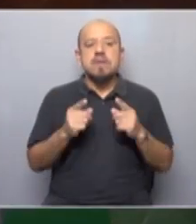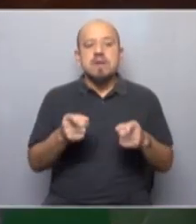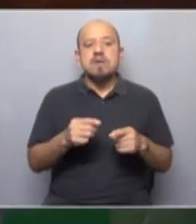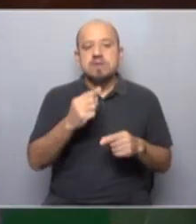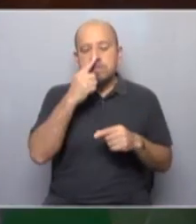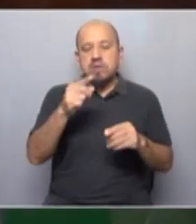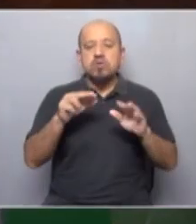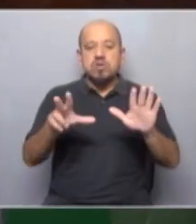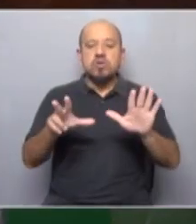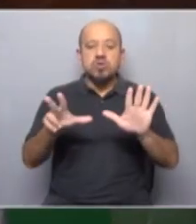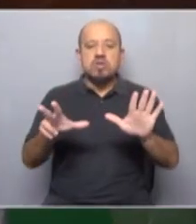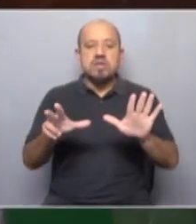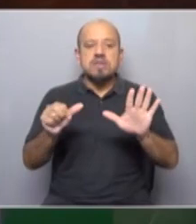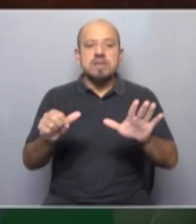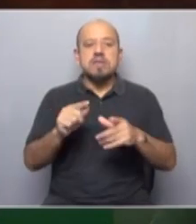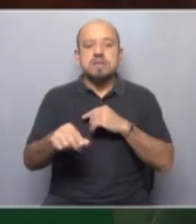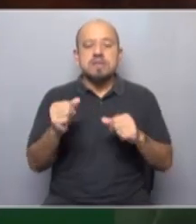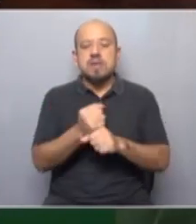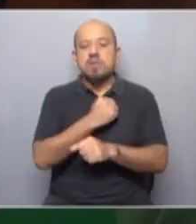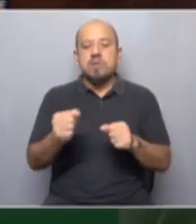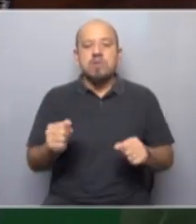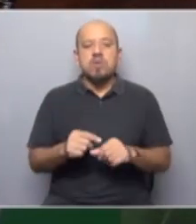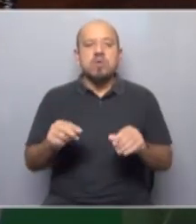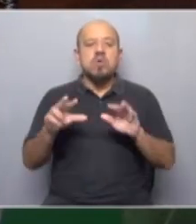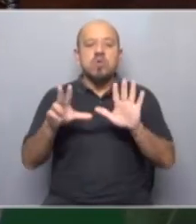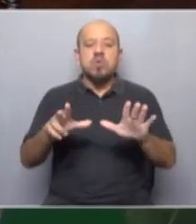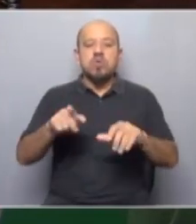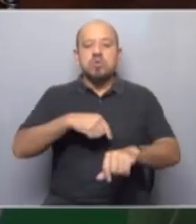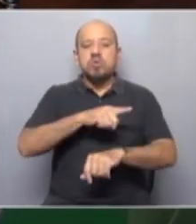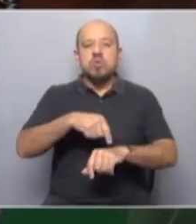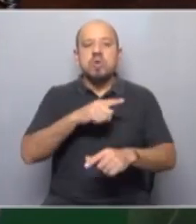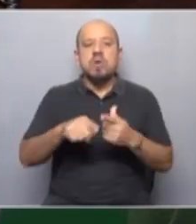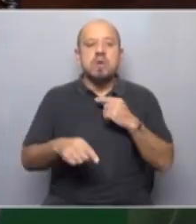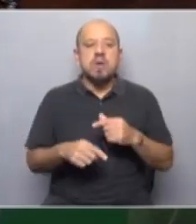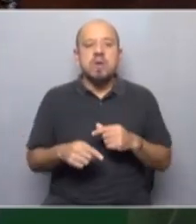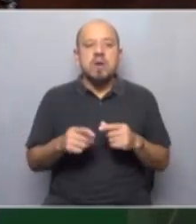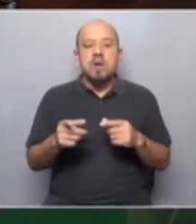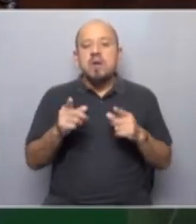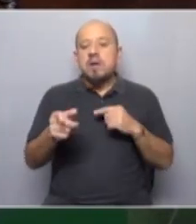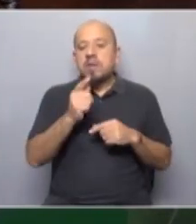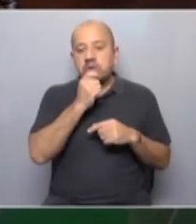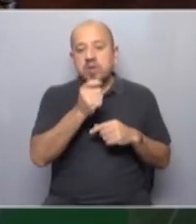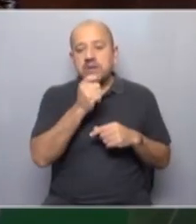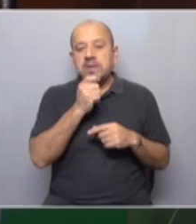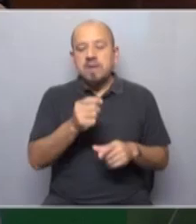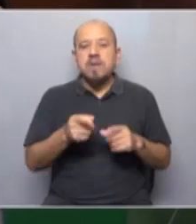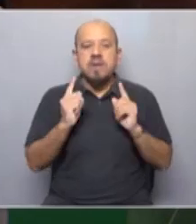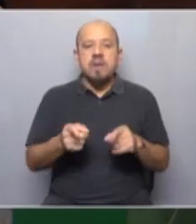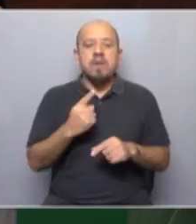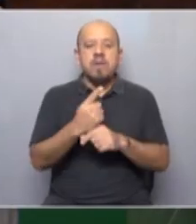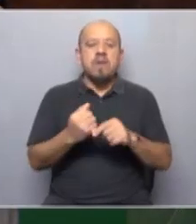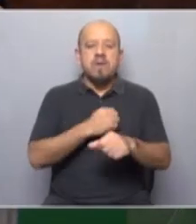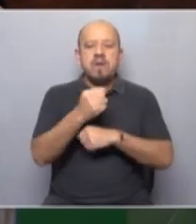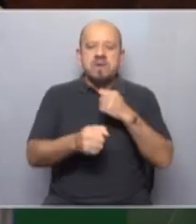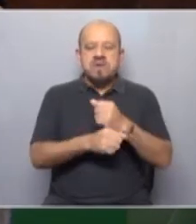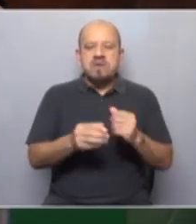1886 se aprobó la ley de 8 horas, el periodista también terminaría muerto en La Orca, precisamente un año después